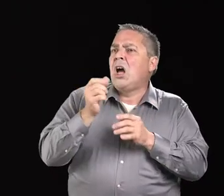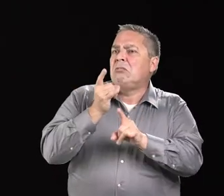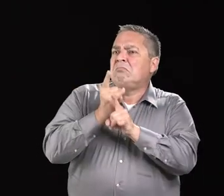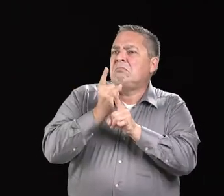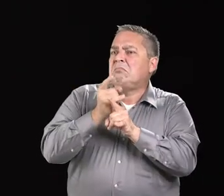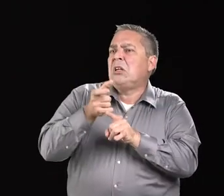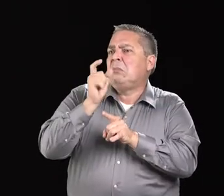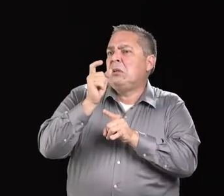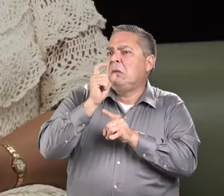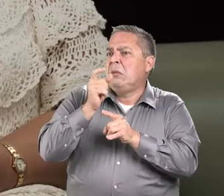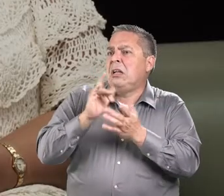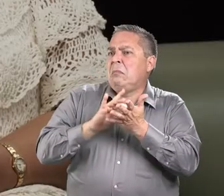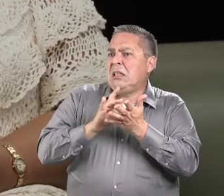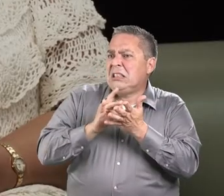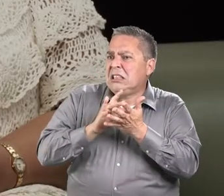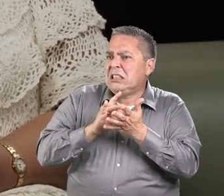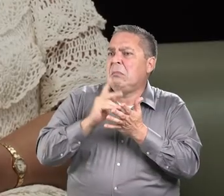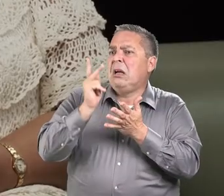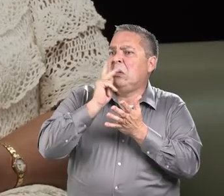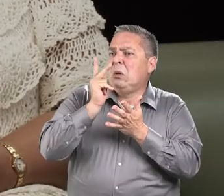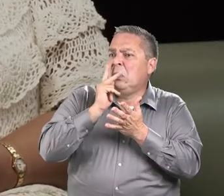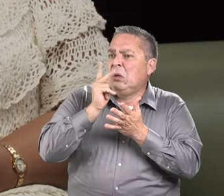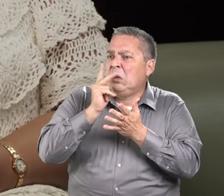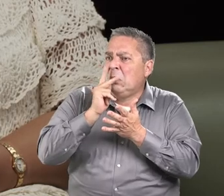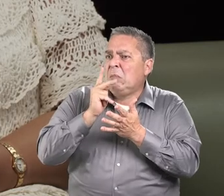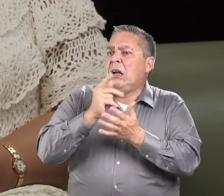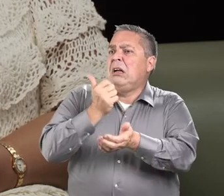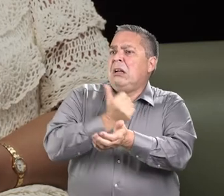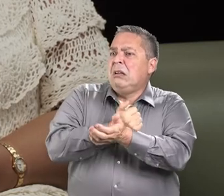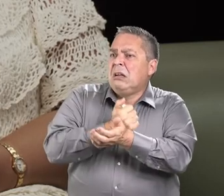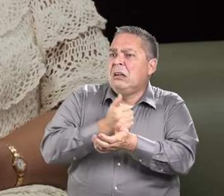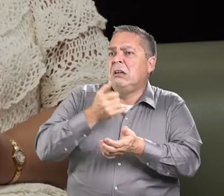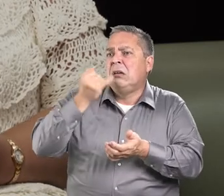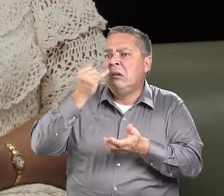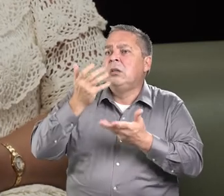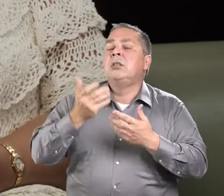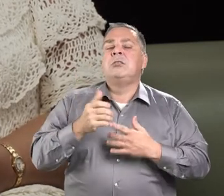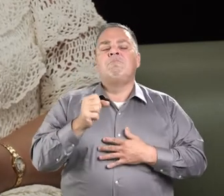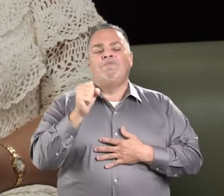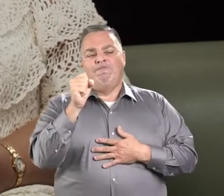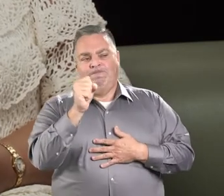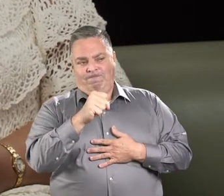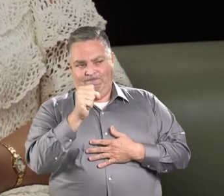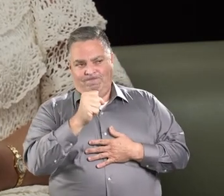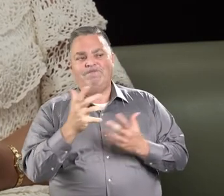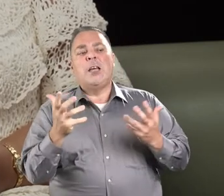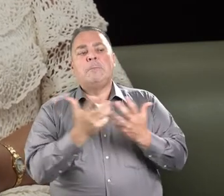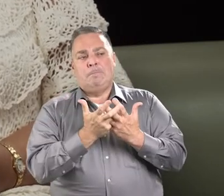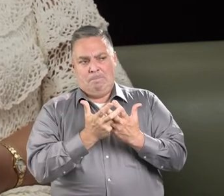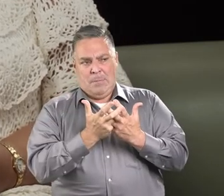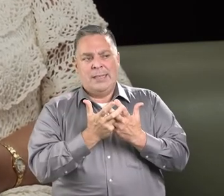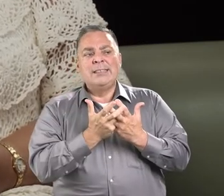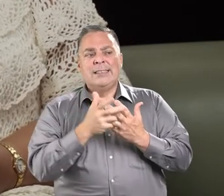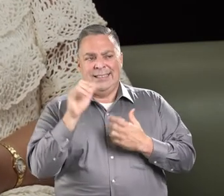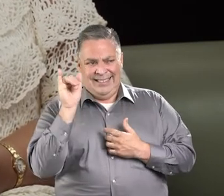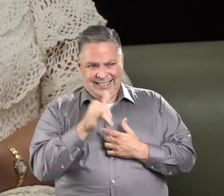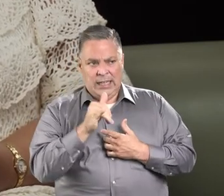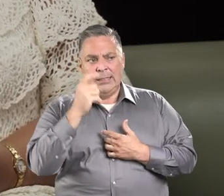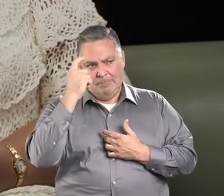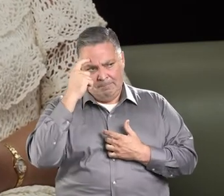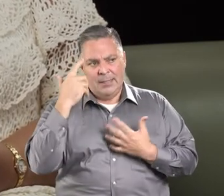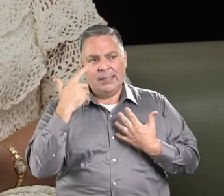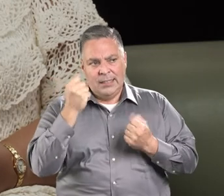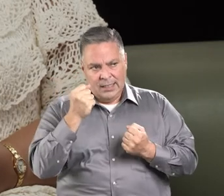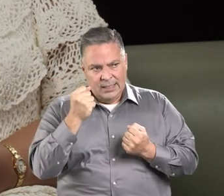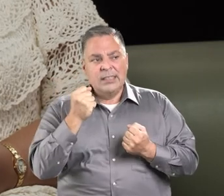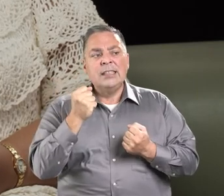trastorno de salud mental? Sí, el trastorno de uso y abuso de sustancias es un trastorno. Y